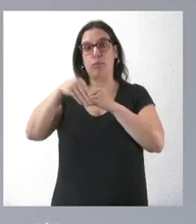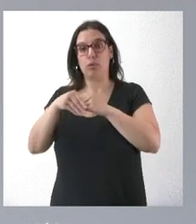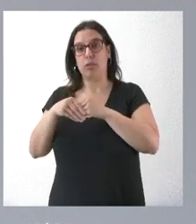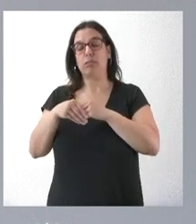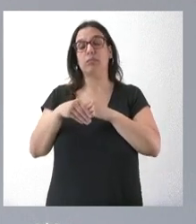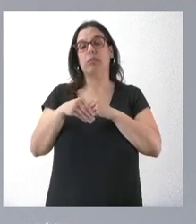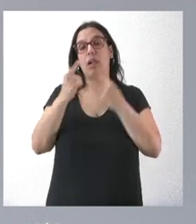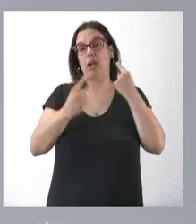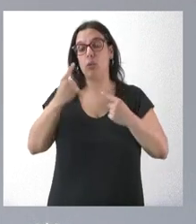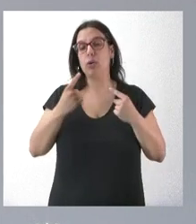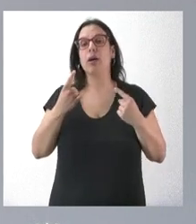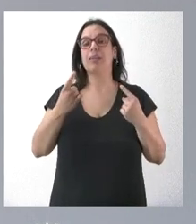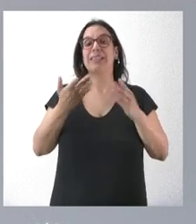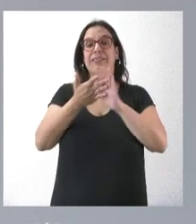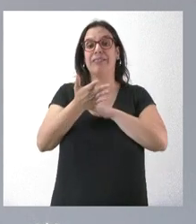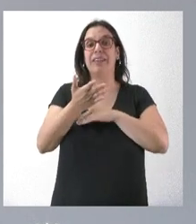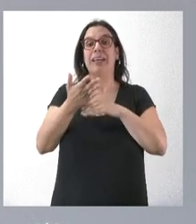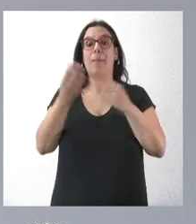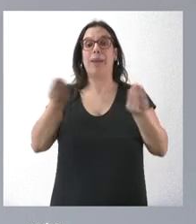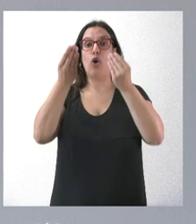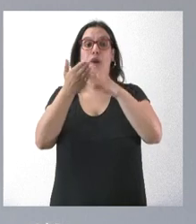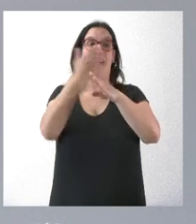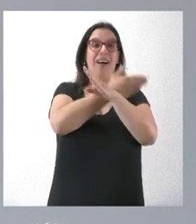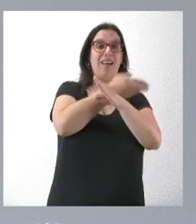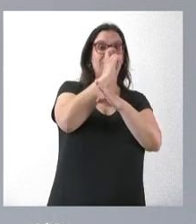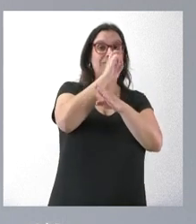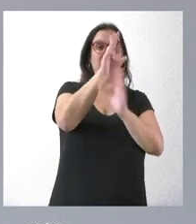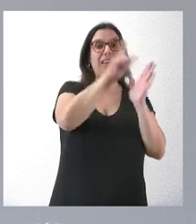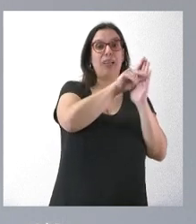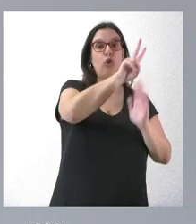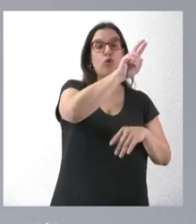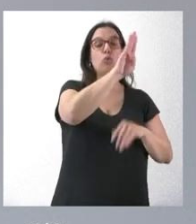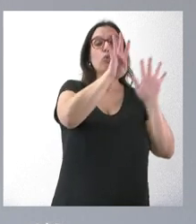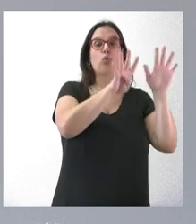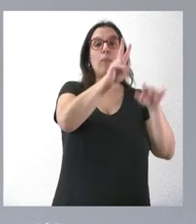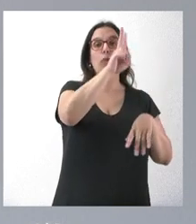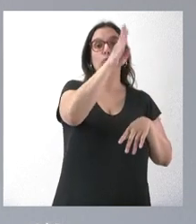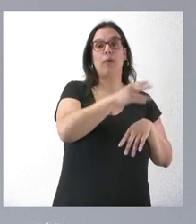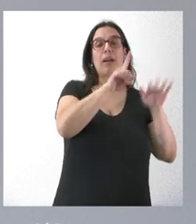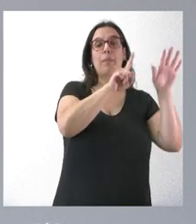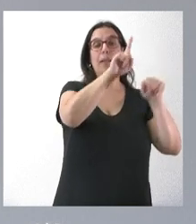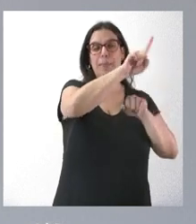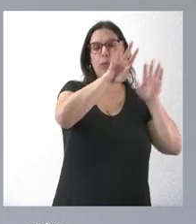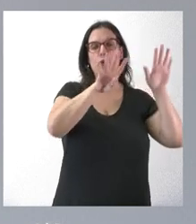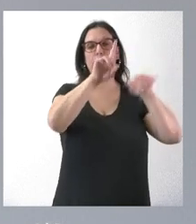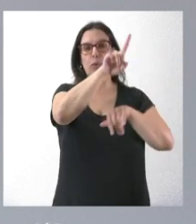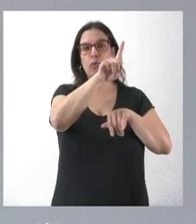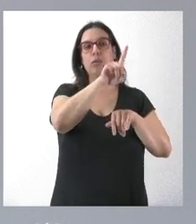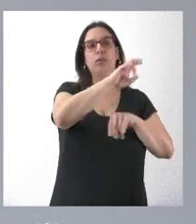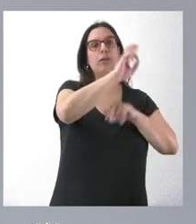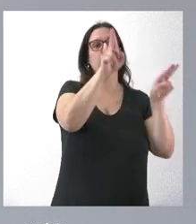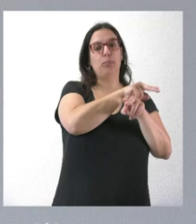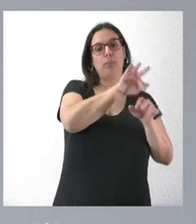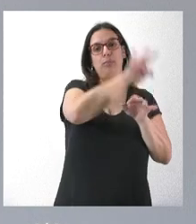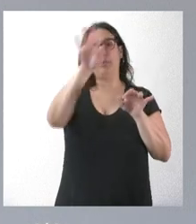repito, viene a sustituir y a mejorar el decreto 292 barra 1991. Por otro lado,